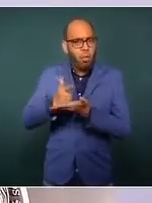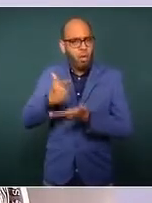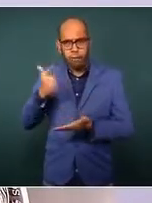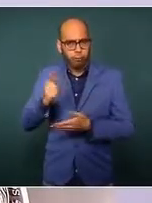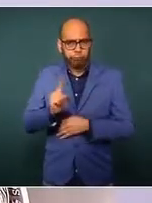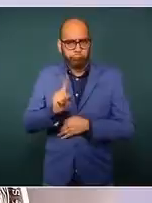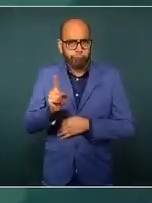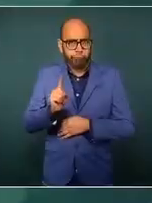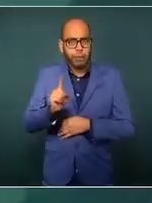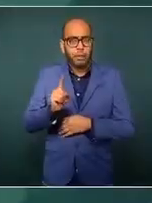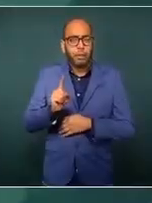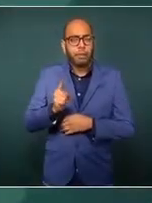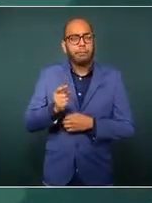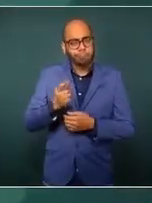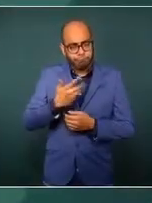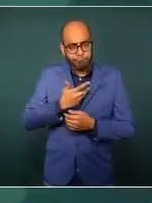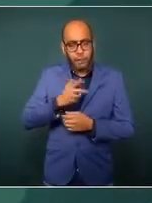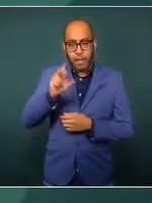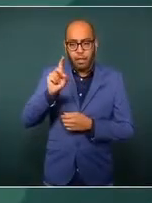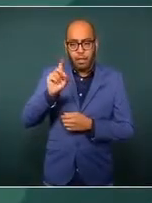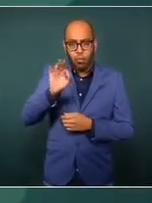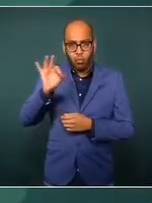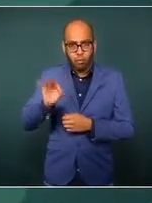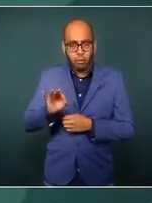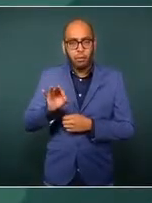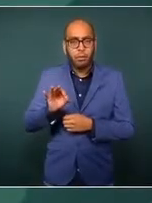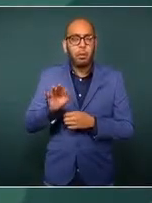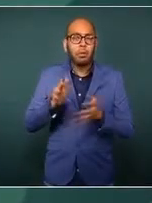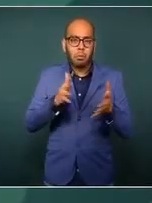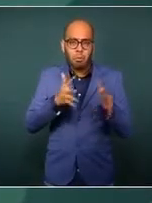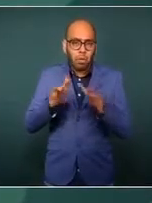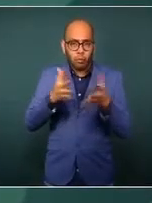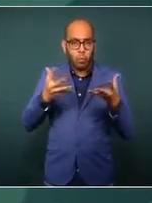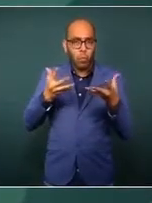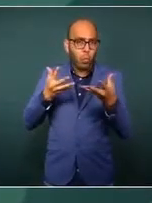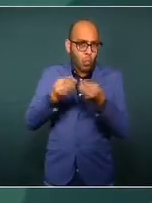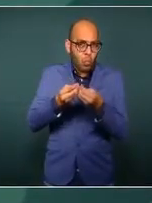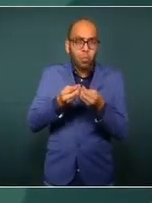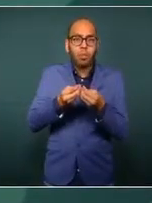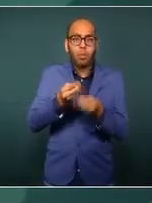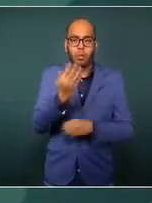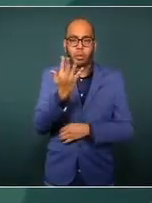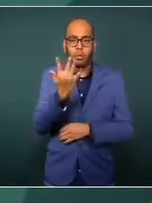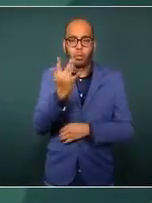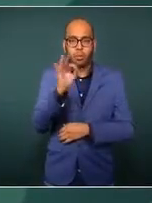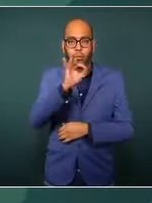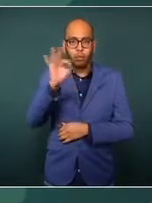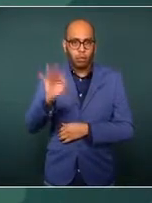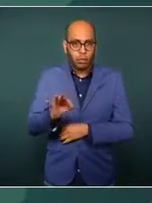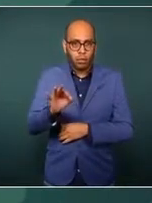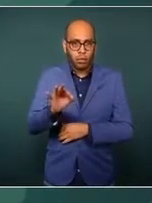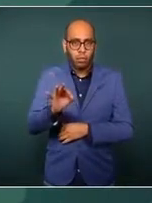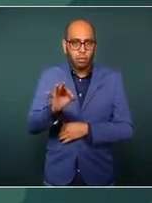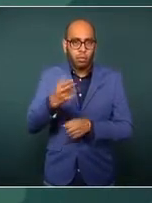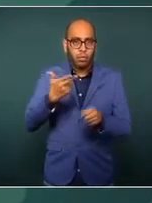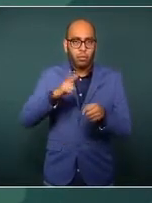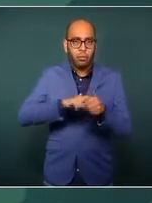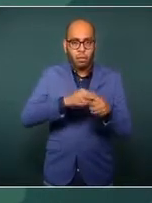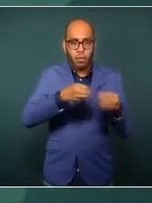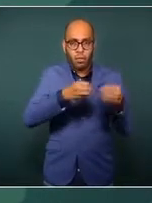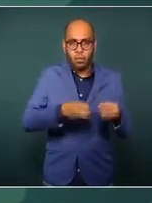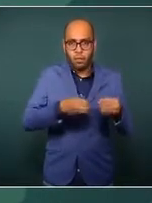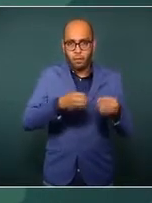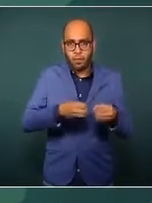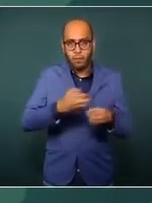ocupación hospitalaria que ronda el 50 por ciento en una etapa crítica de